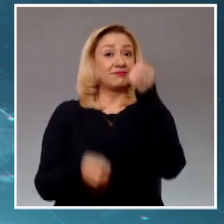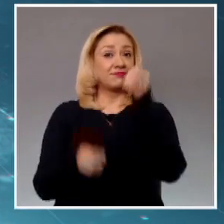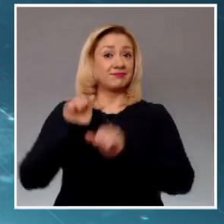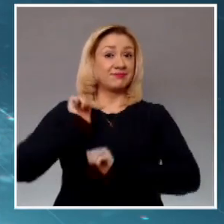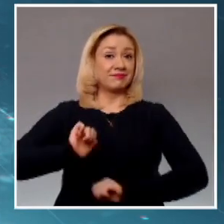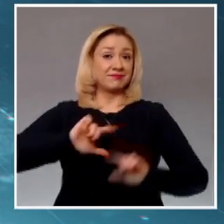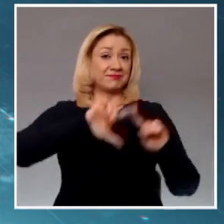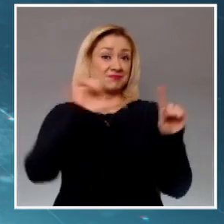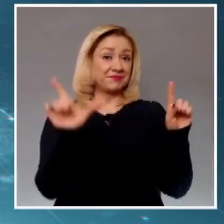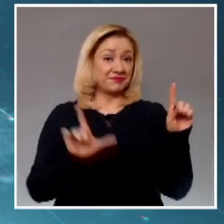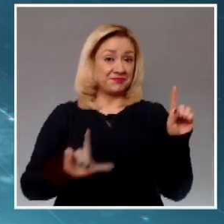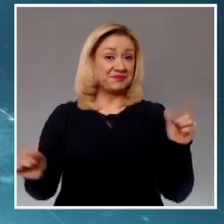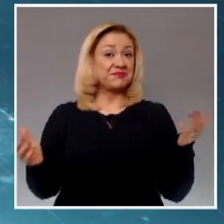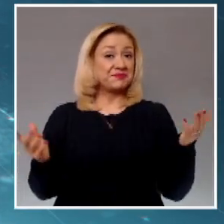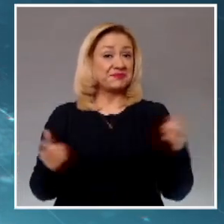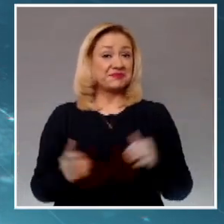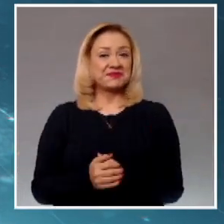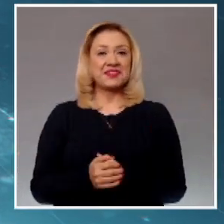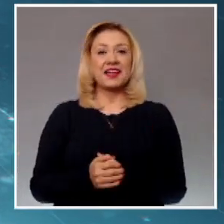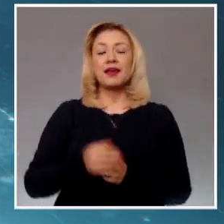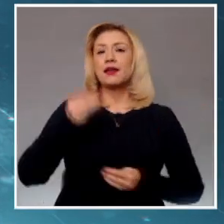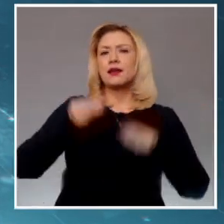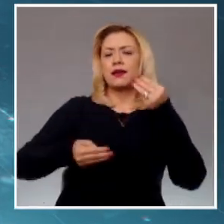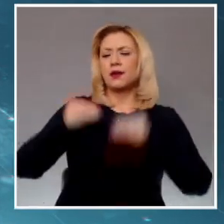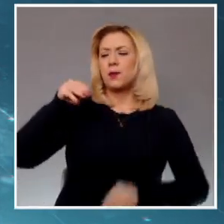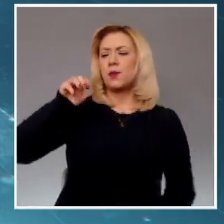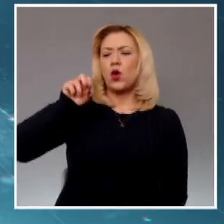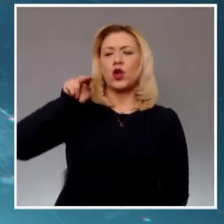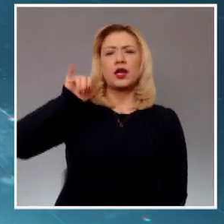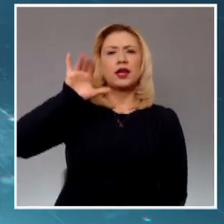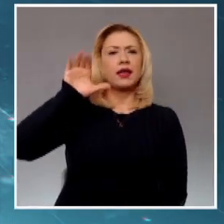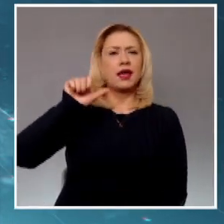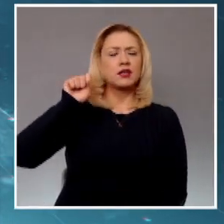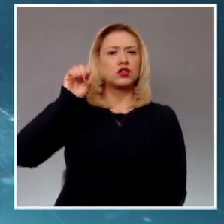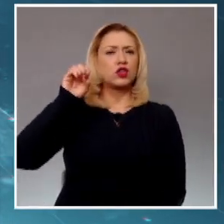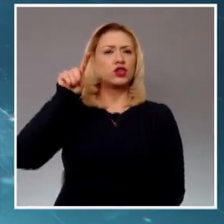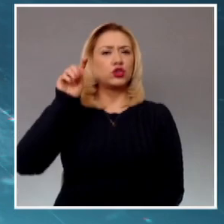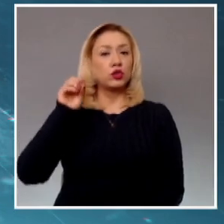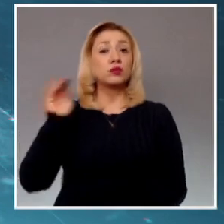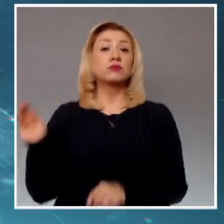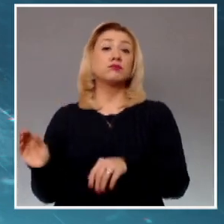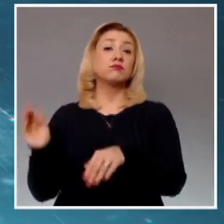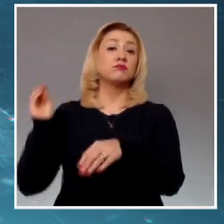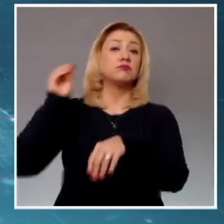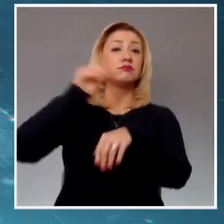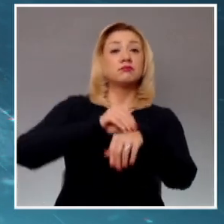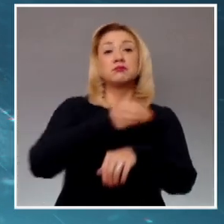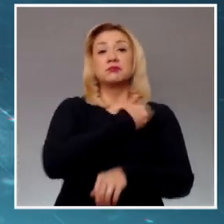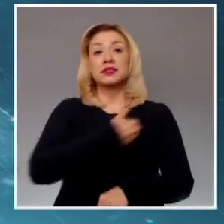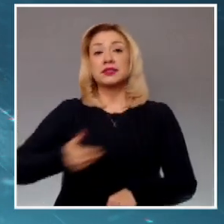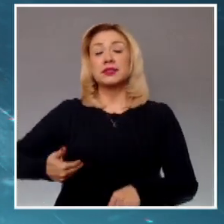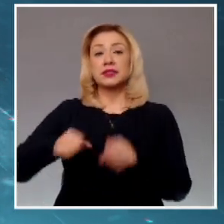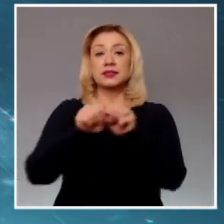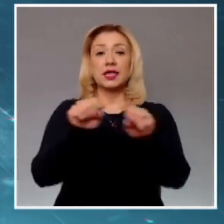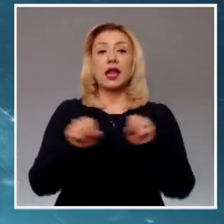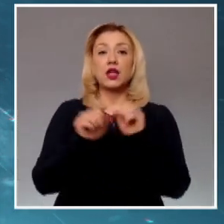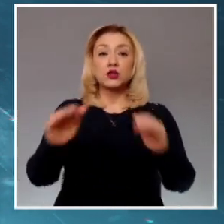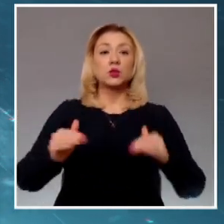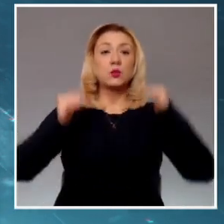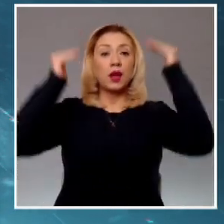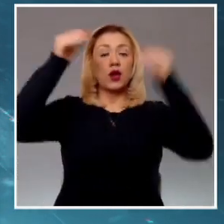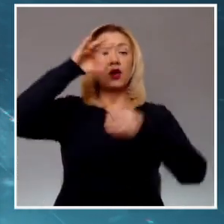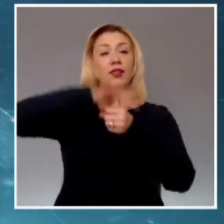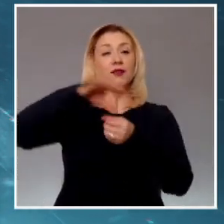La magistrada Mónica Araliz Sotofregoso asumió la presidencia de la Sala Superior del Tribunal Electoral.